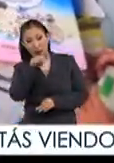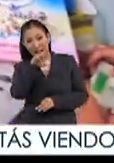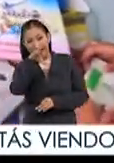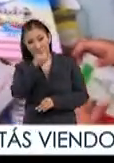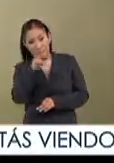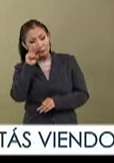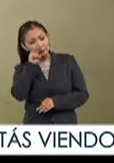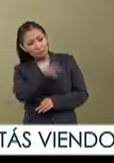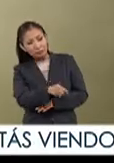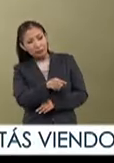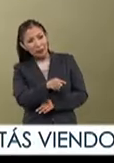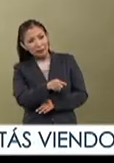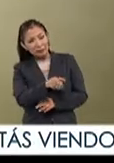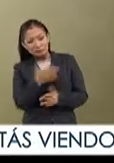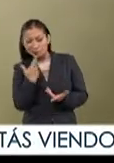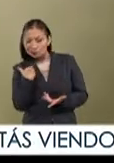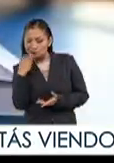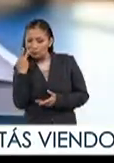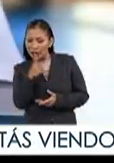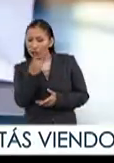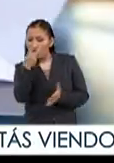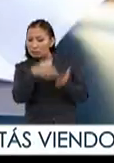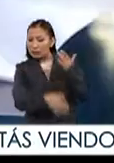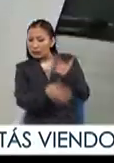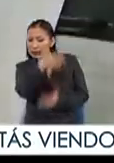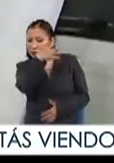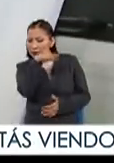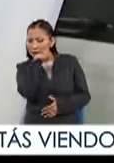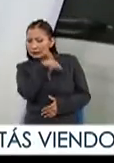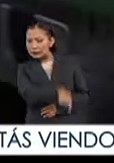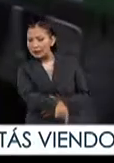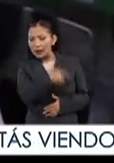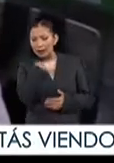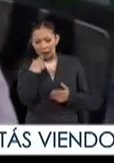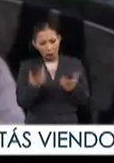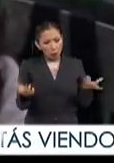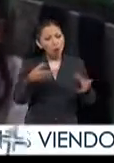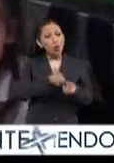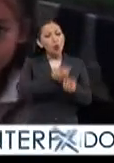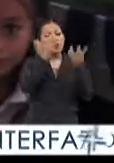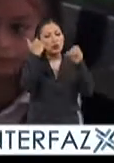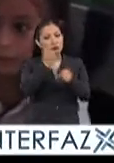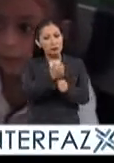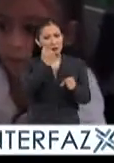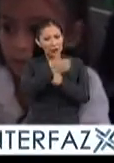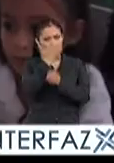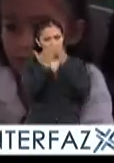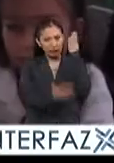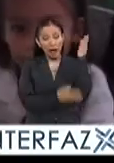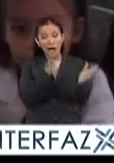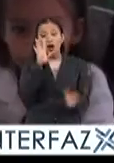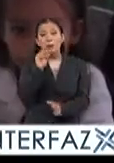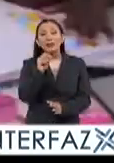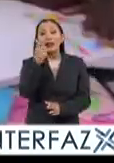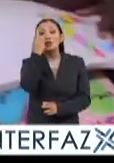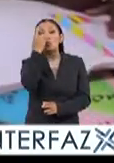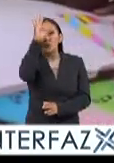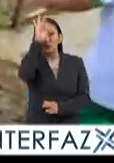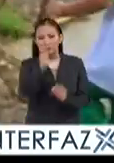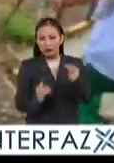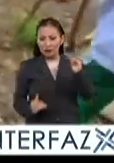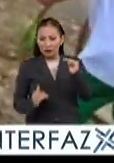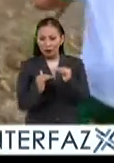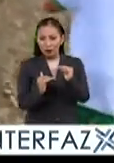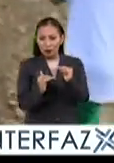Educación, la Ciencia y la Cultura, en 2015, la matrícula total en primaria llegó a 91%,